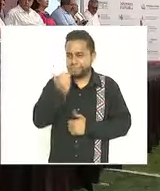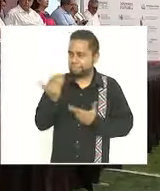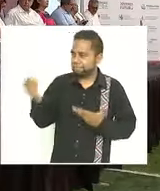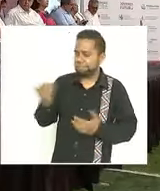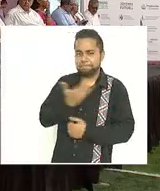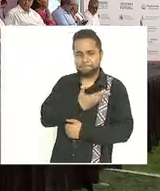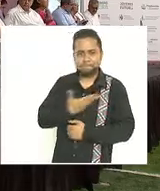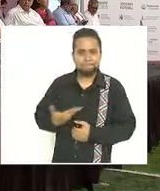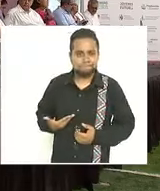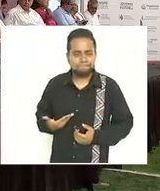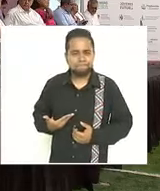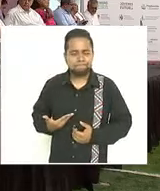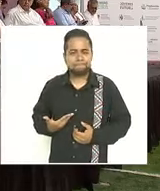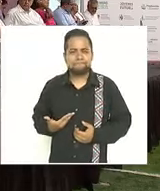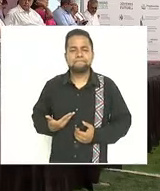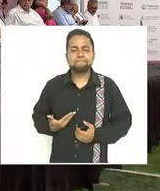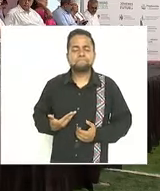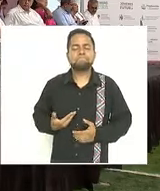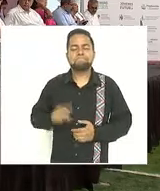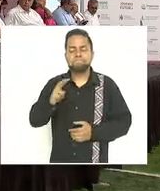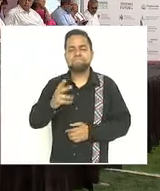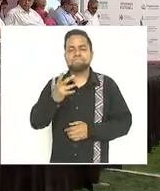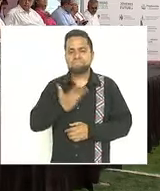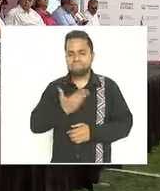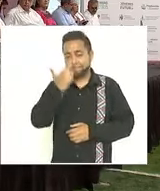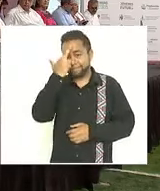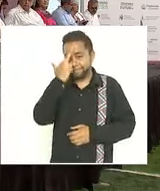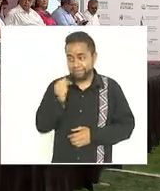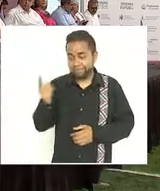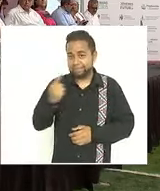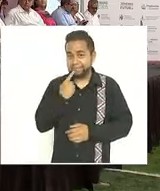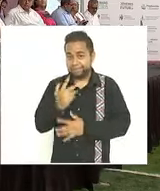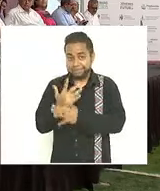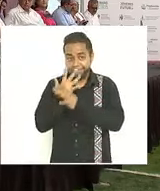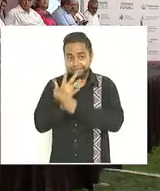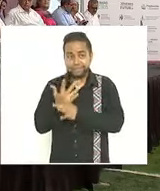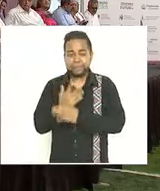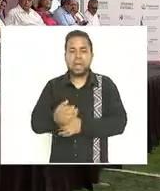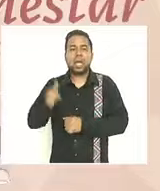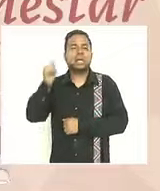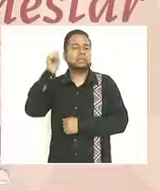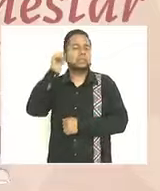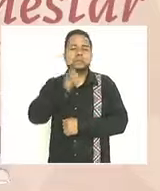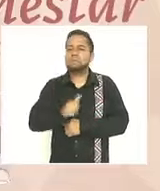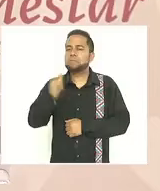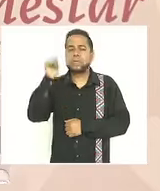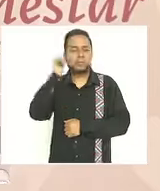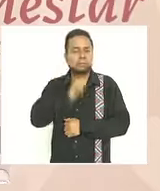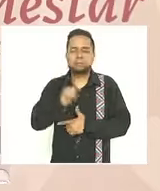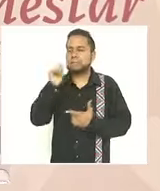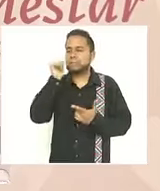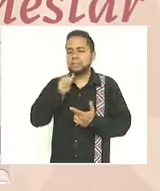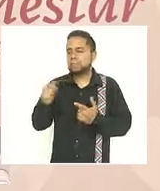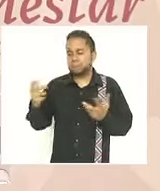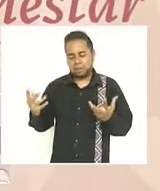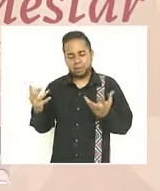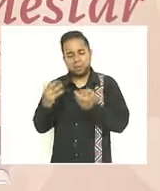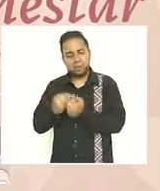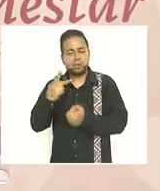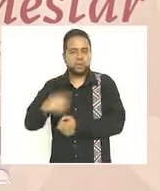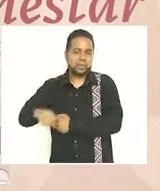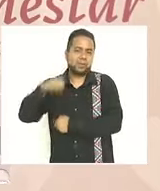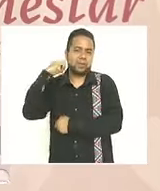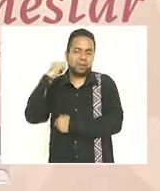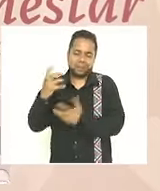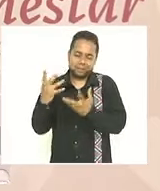presidente tiene razón cuando dice que usted siempre está y siempre estará con nosotros en